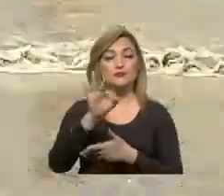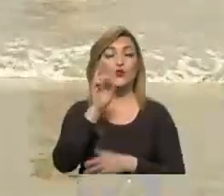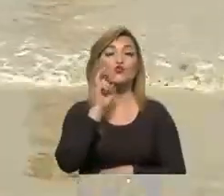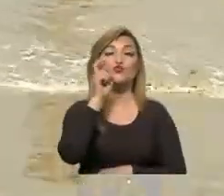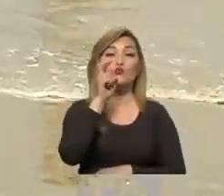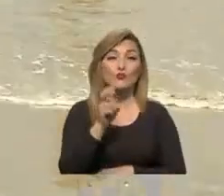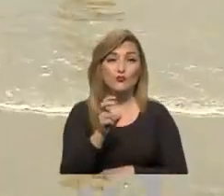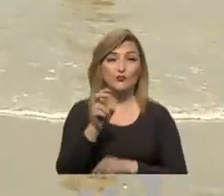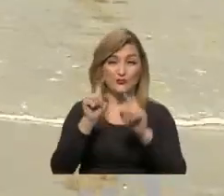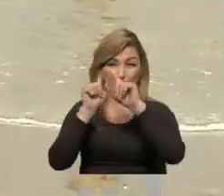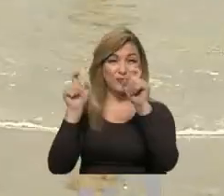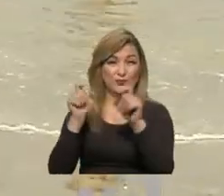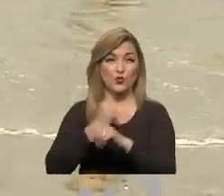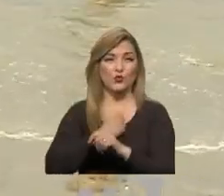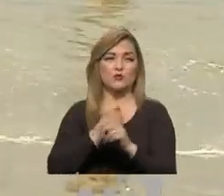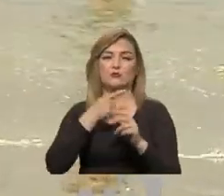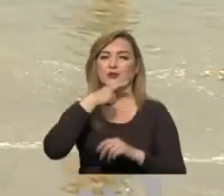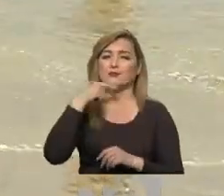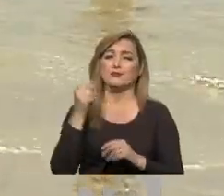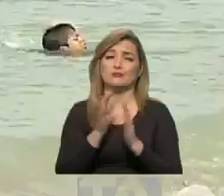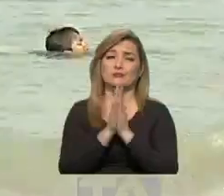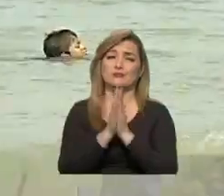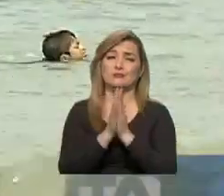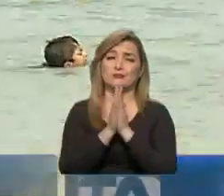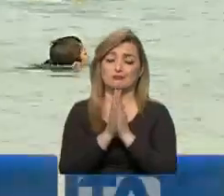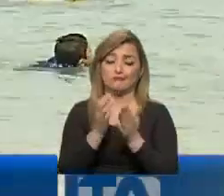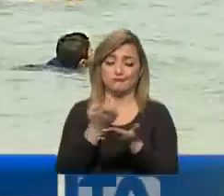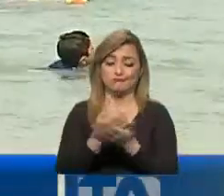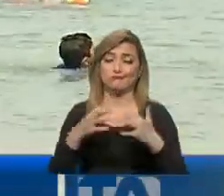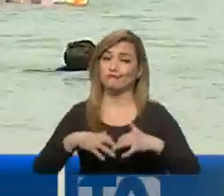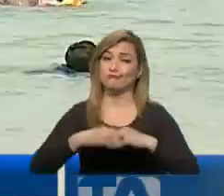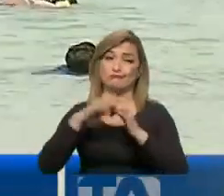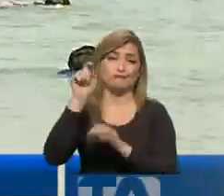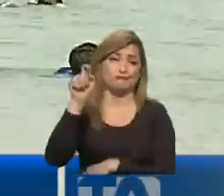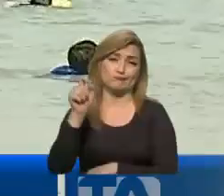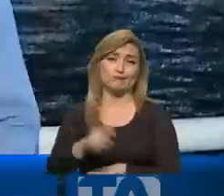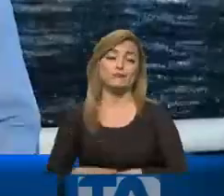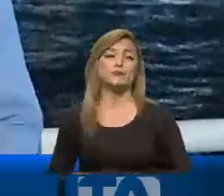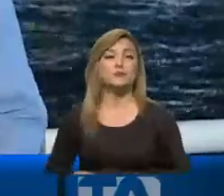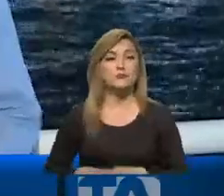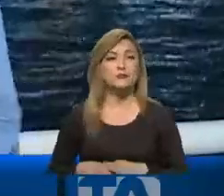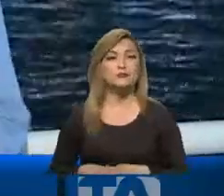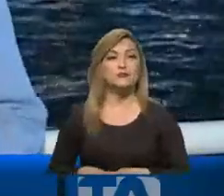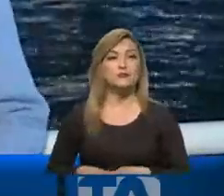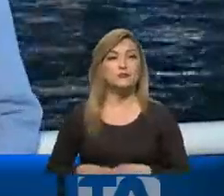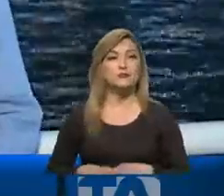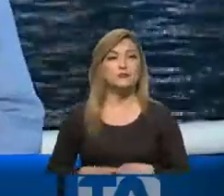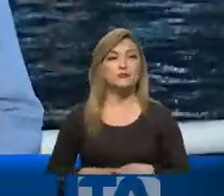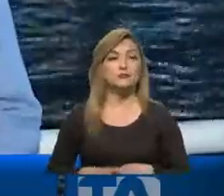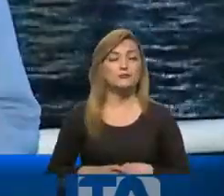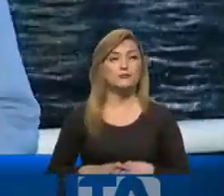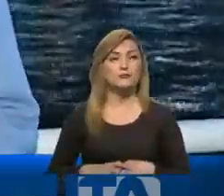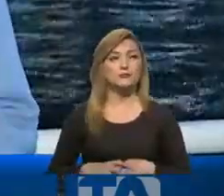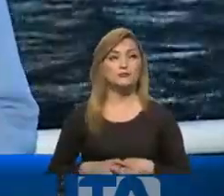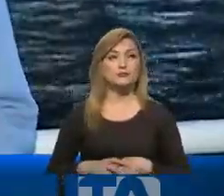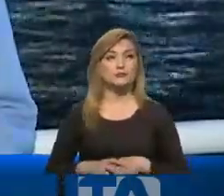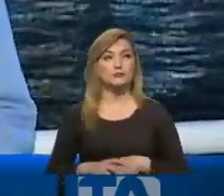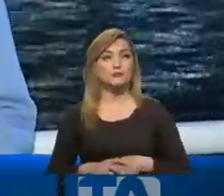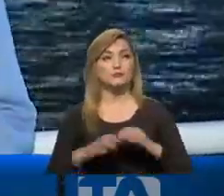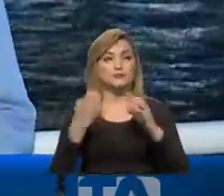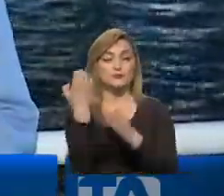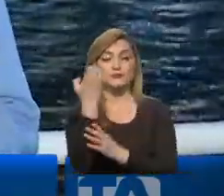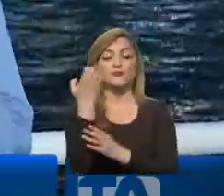turístico anhelan que este feriado sea el inicio de su reactivación, pues lo necesitan. El COE Nacional ha exhortado a los